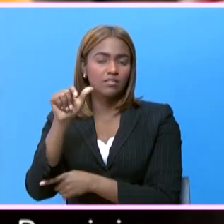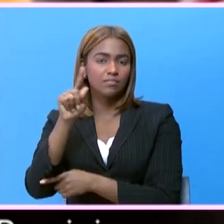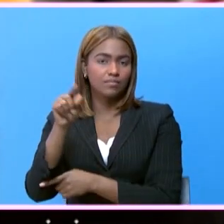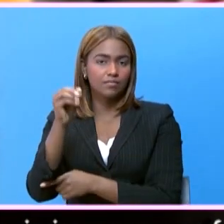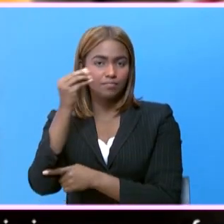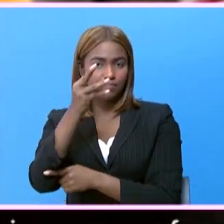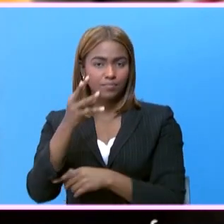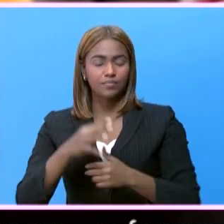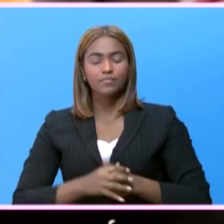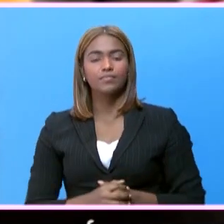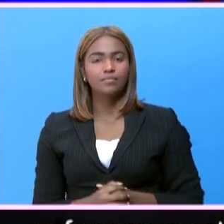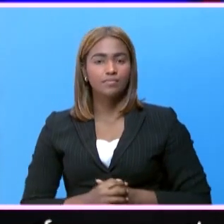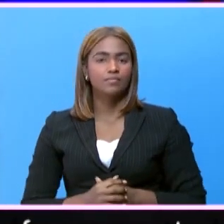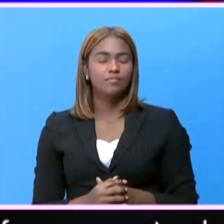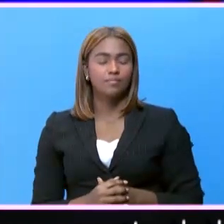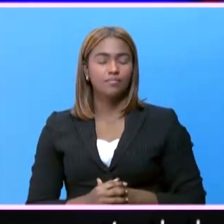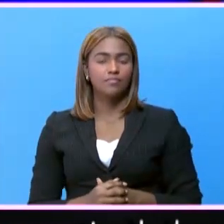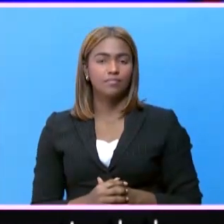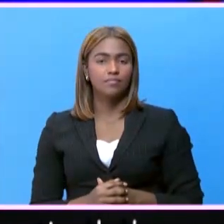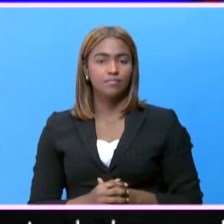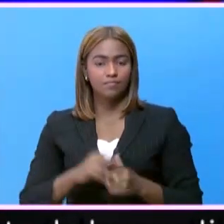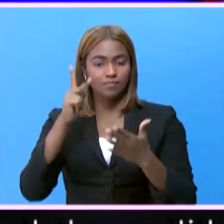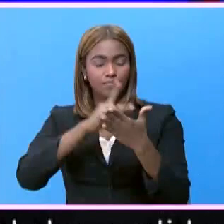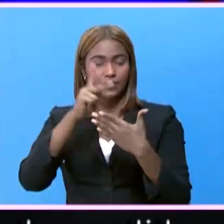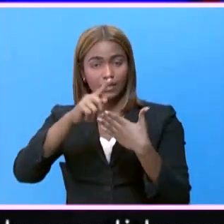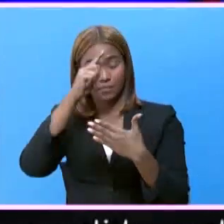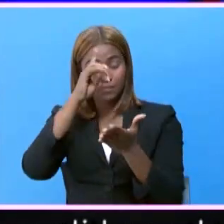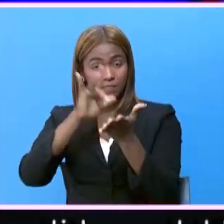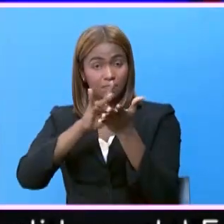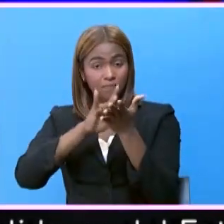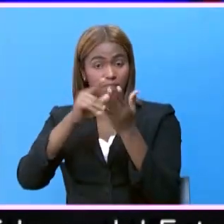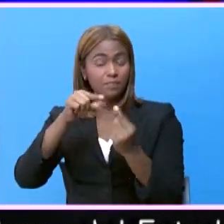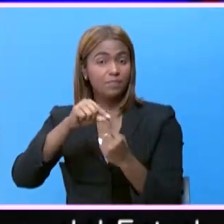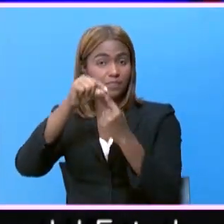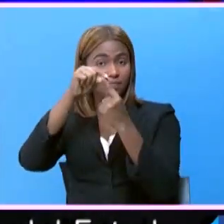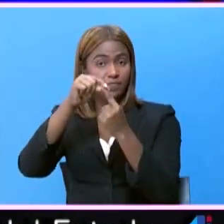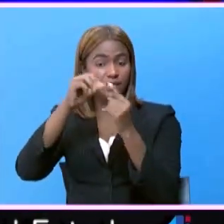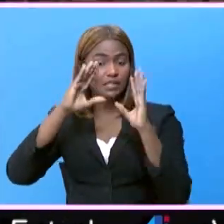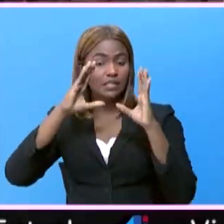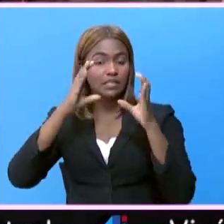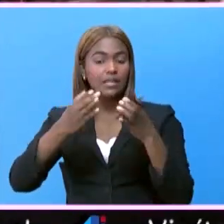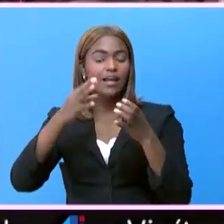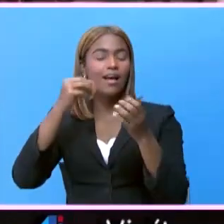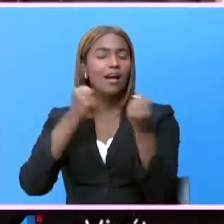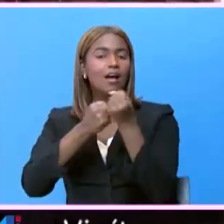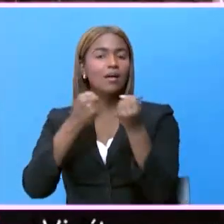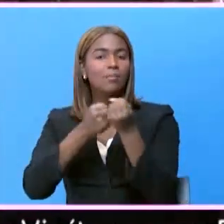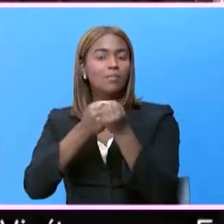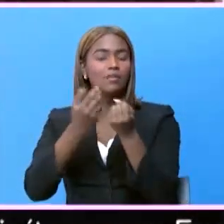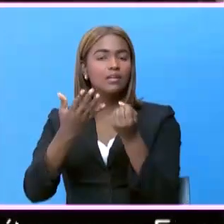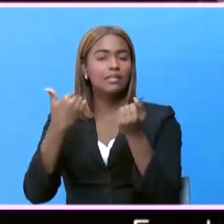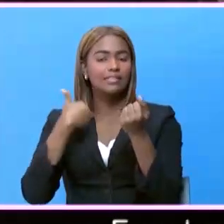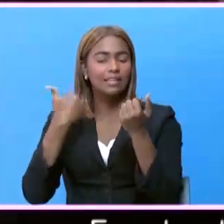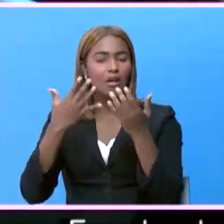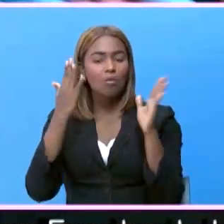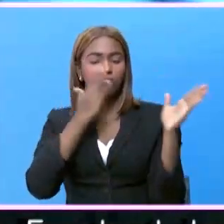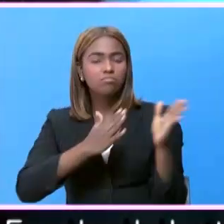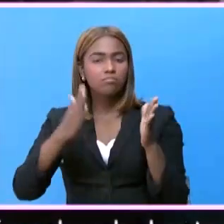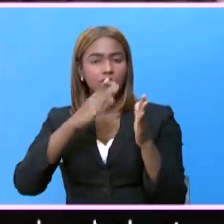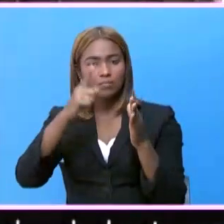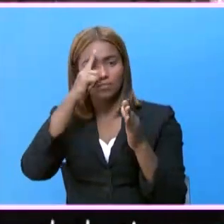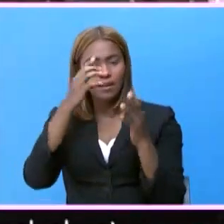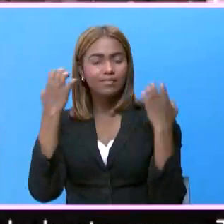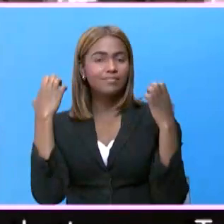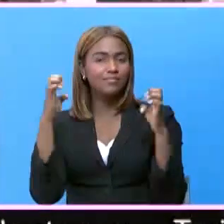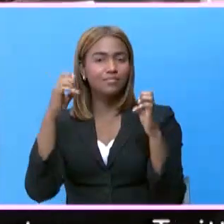Esther López. El programa de medicamentos esenciales central de apoyo logístico está en un procedimiento de